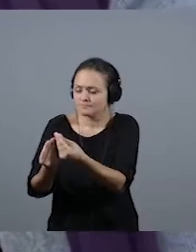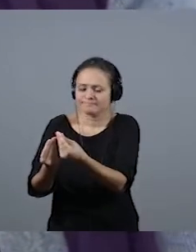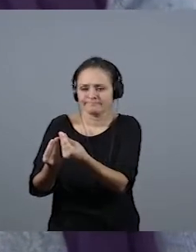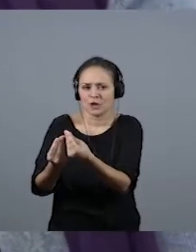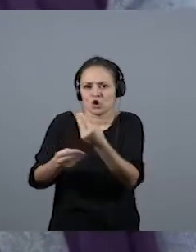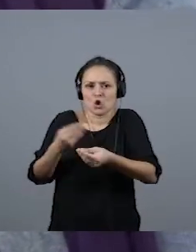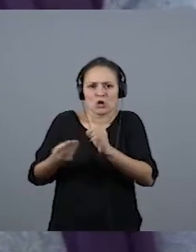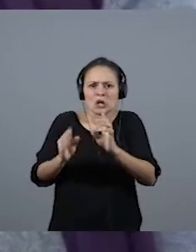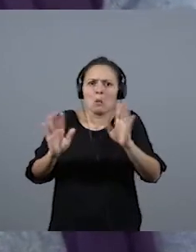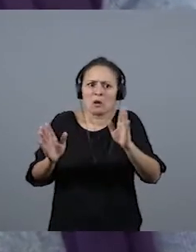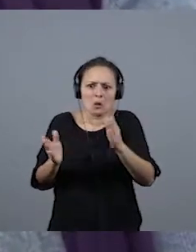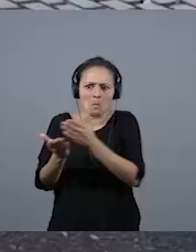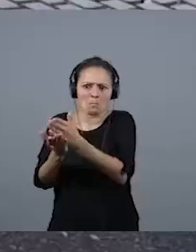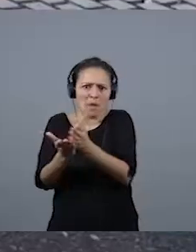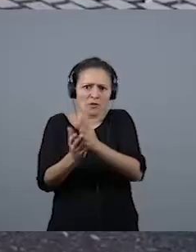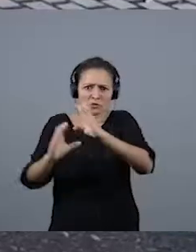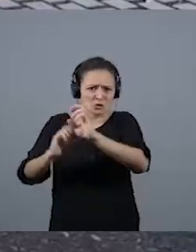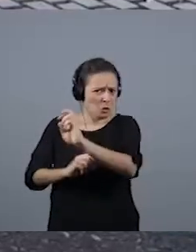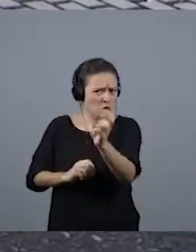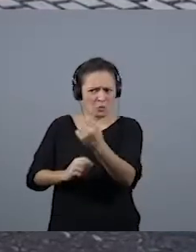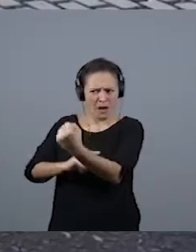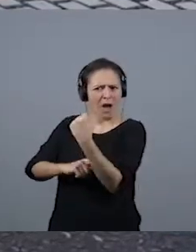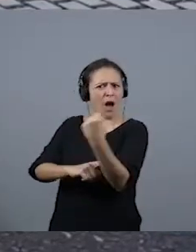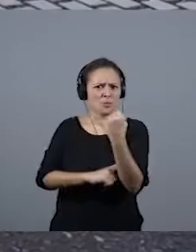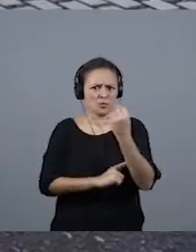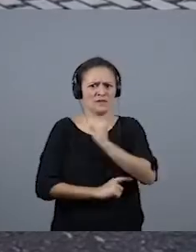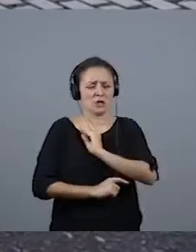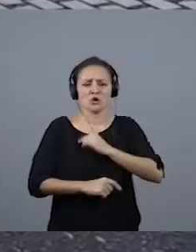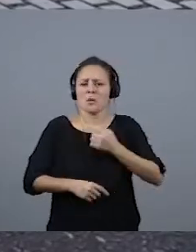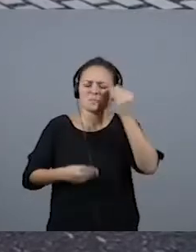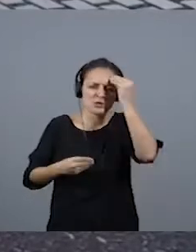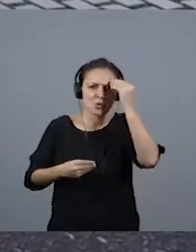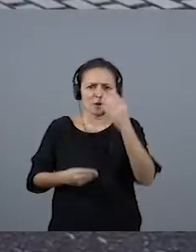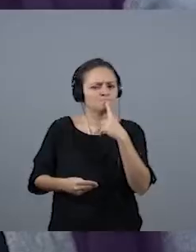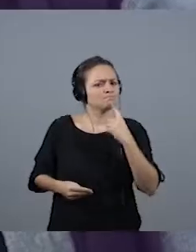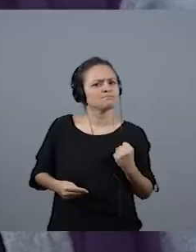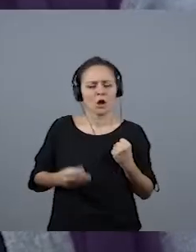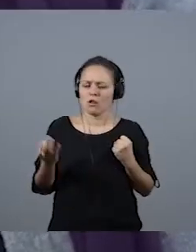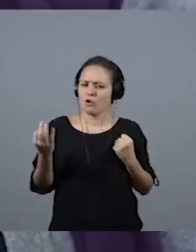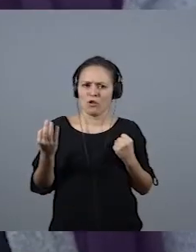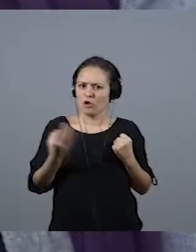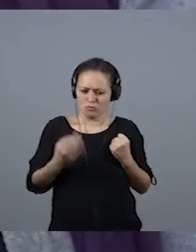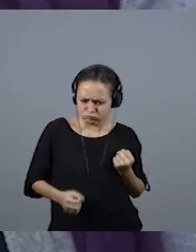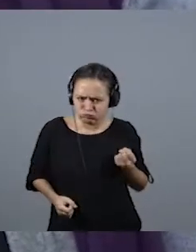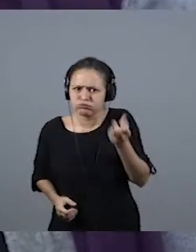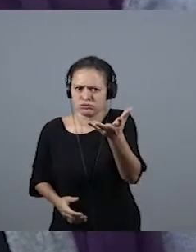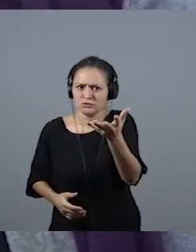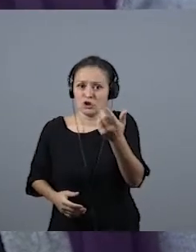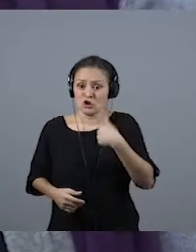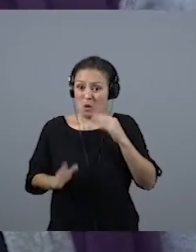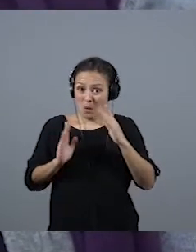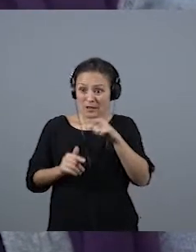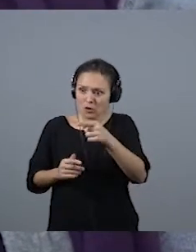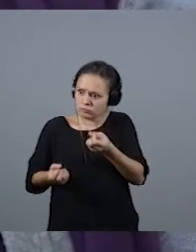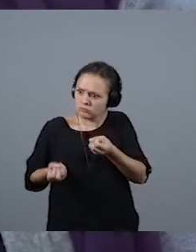medios me sentí muy, muy apoyada. Yo sí encuentro que nunca hay que callarse, hay que decirlo. Yo aquella vez lo expuse. Y ahí también sería